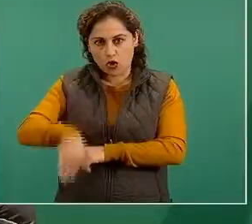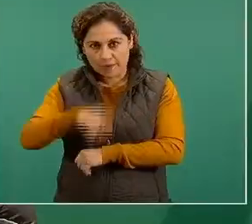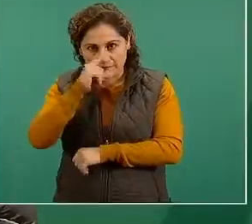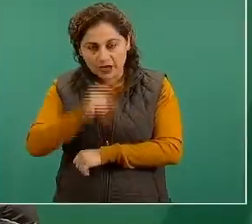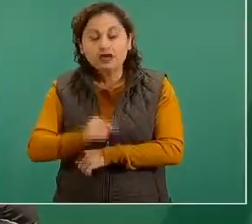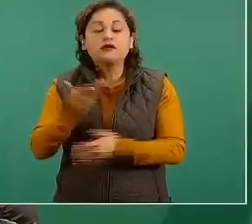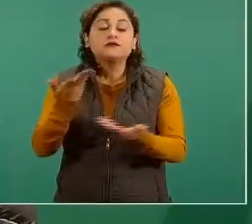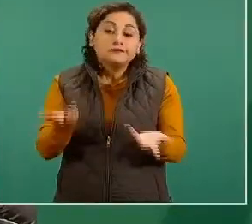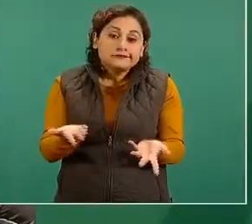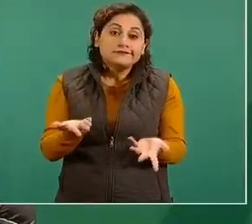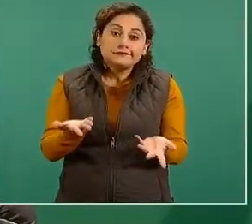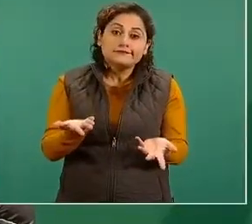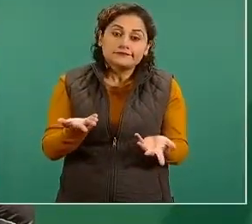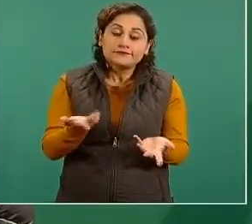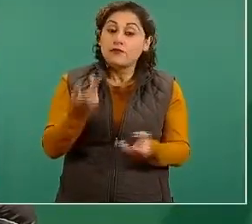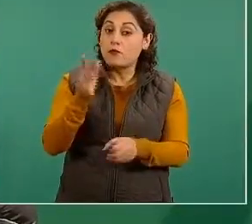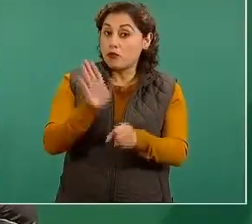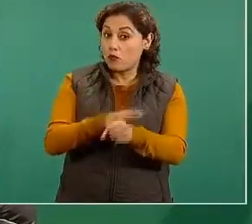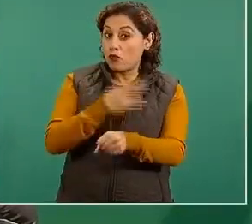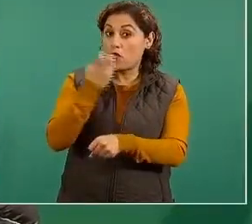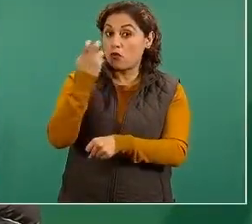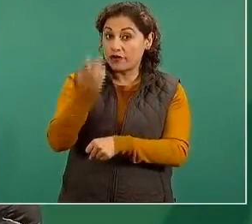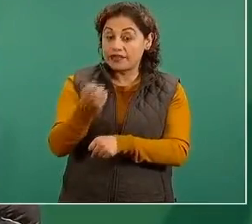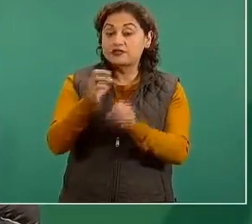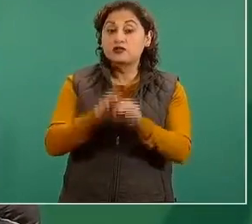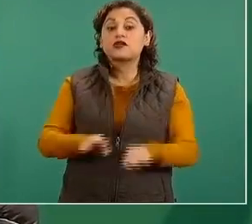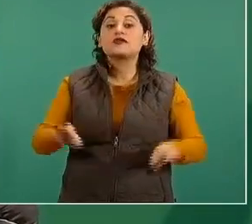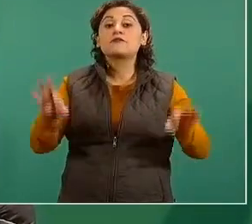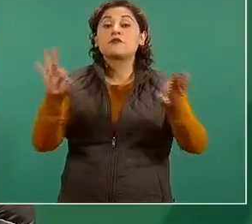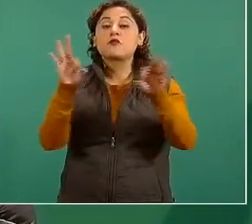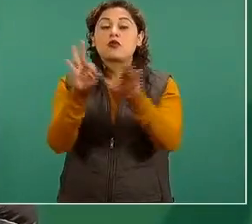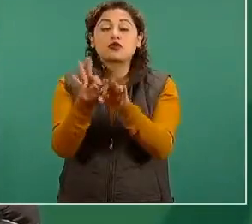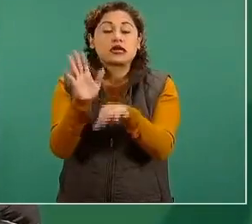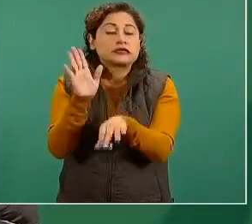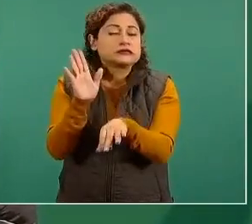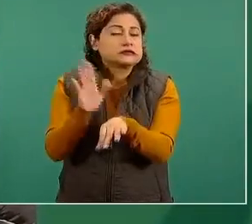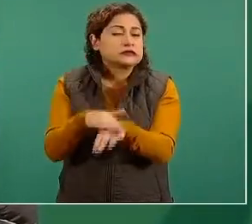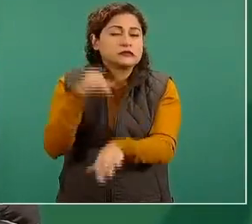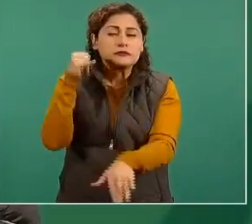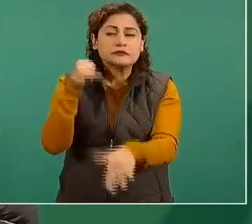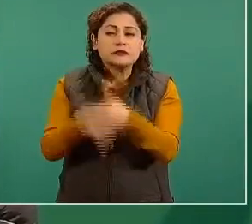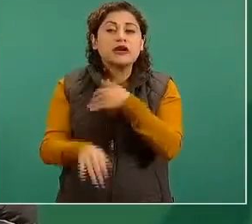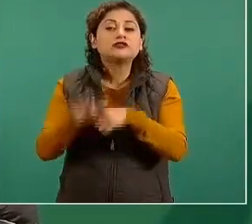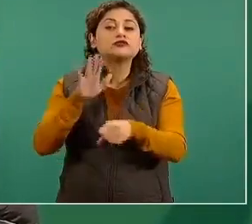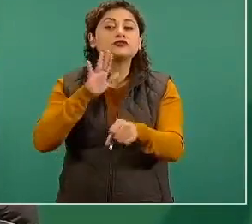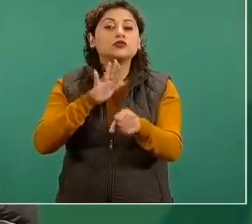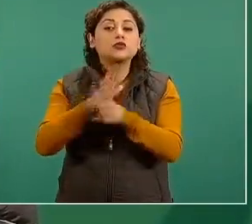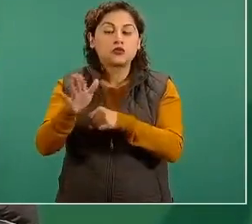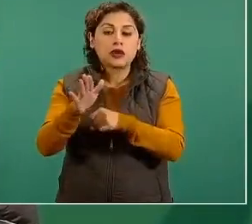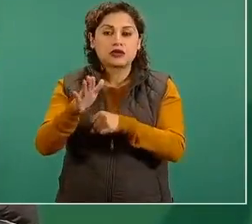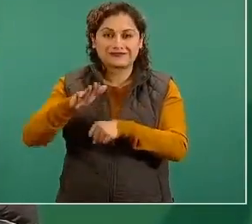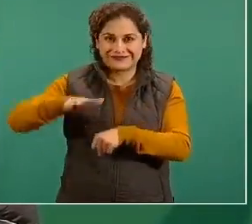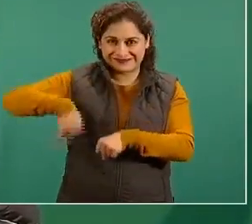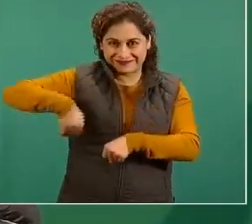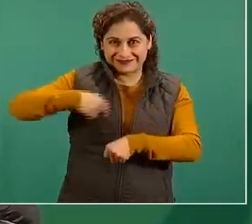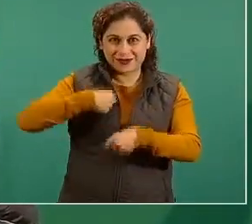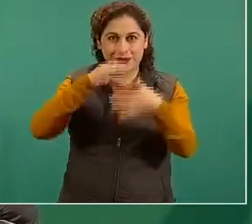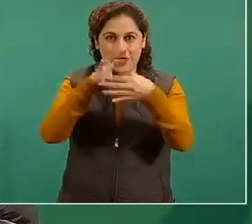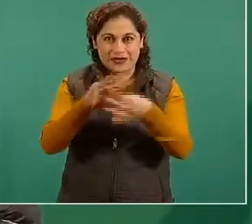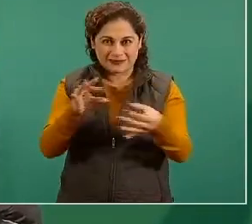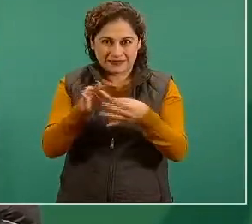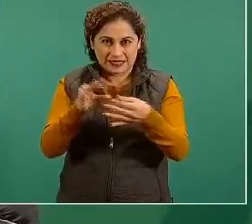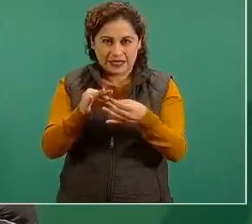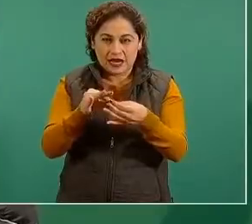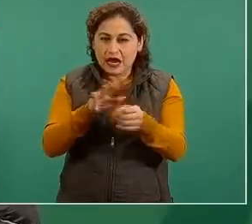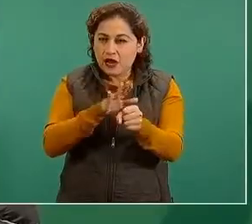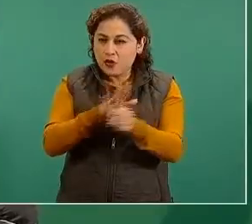esto que lo más importante son las medidas básicas de prevención que acabamos de comentar, la información